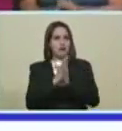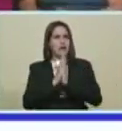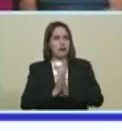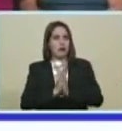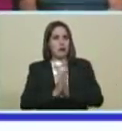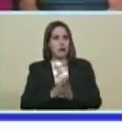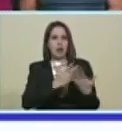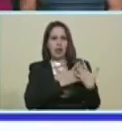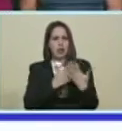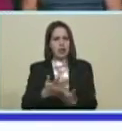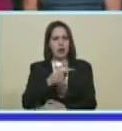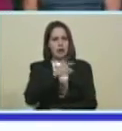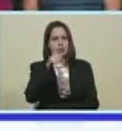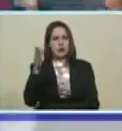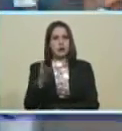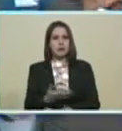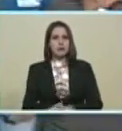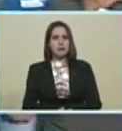Miguel Carreño